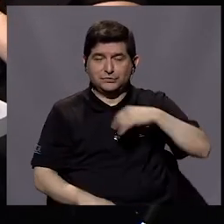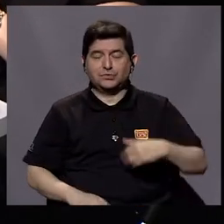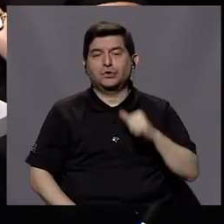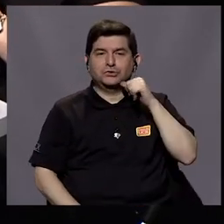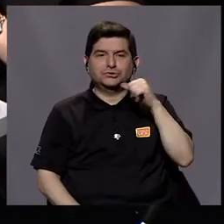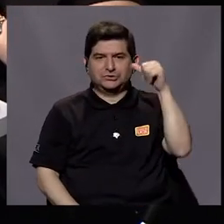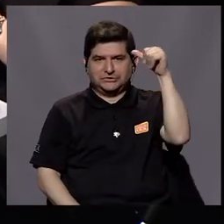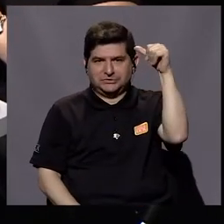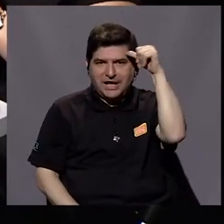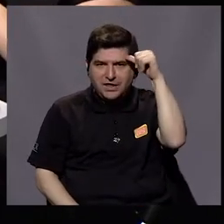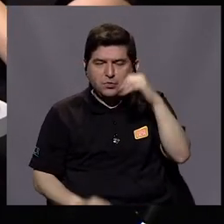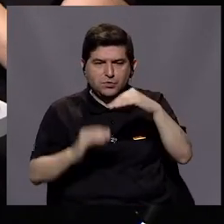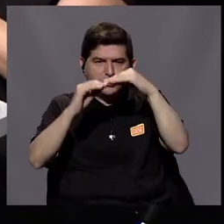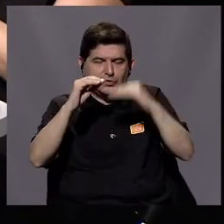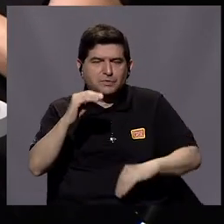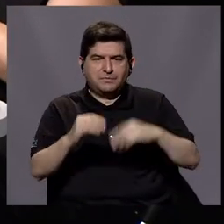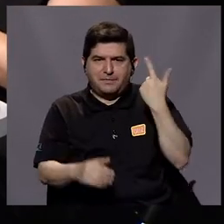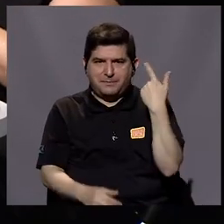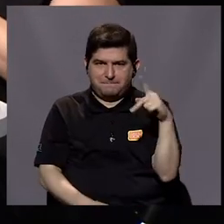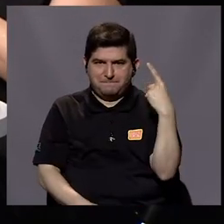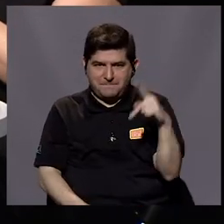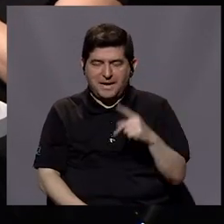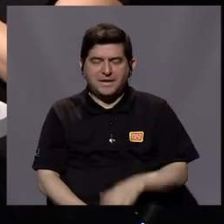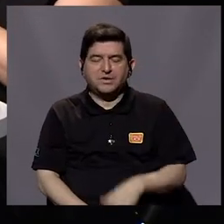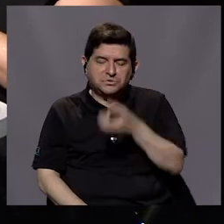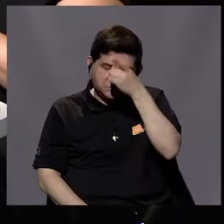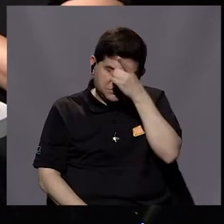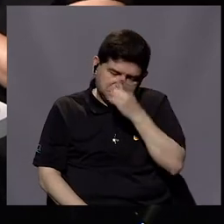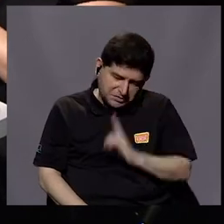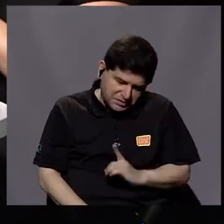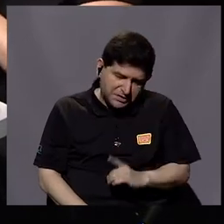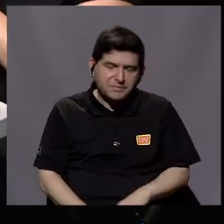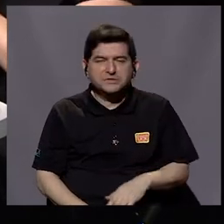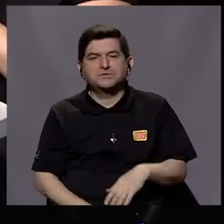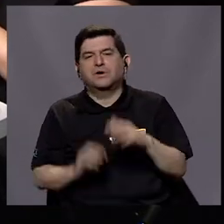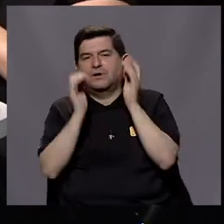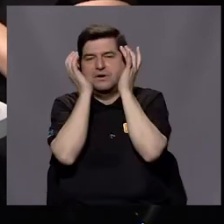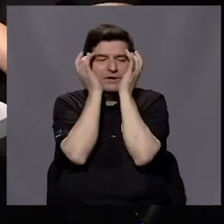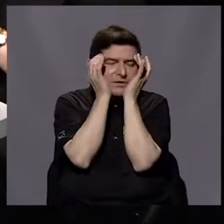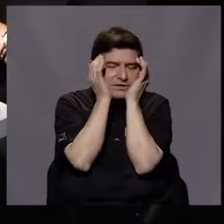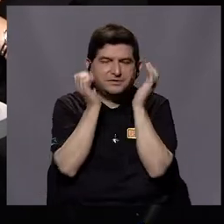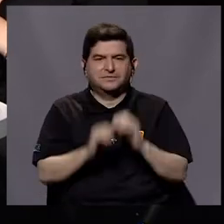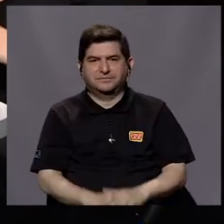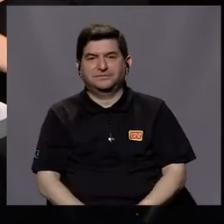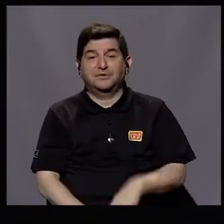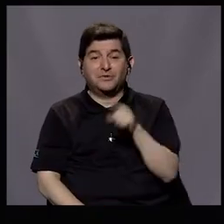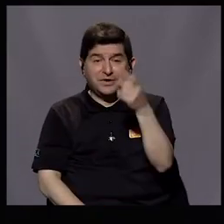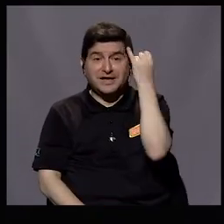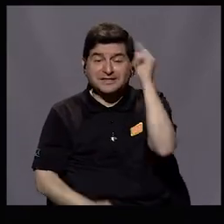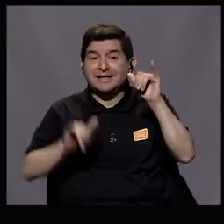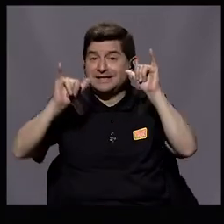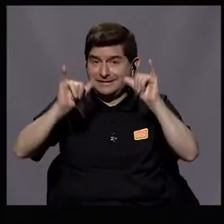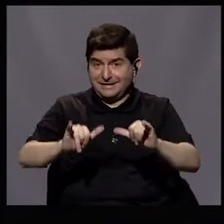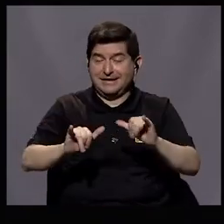seamos adultos menos expuestos a la depresión, a la ansiedad, Me quiero quedar con eso. Doña Carolina,